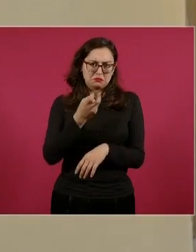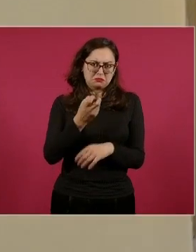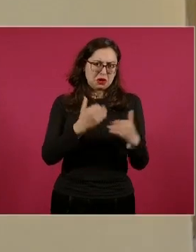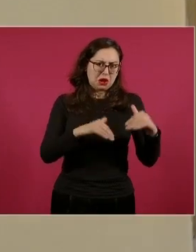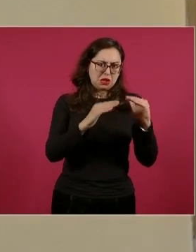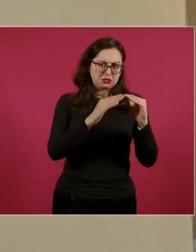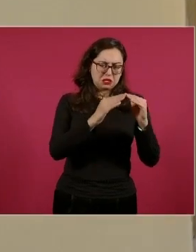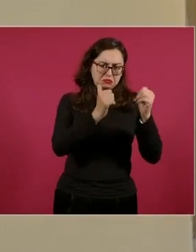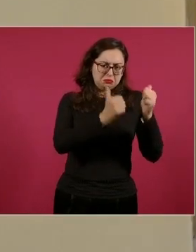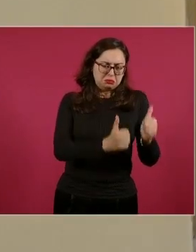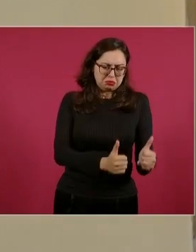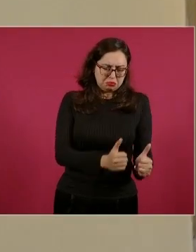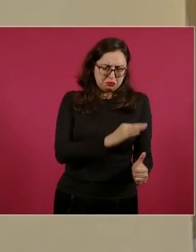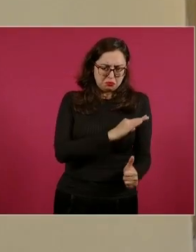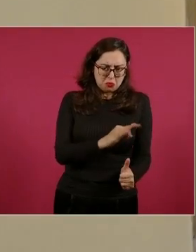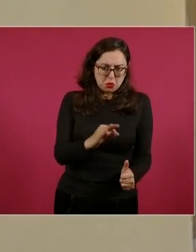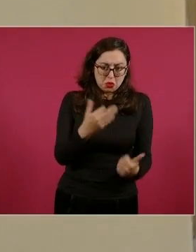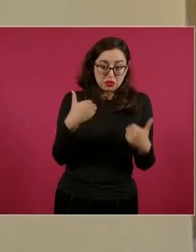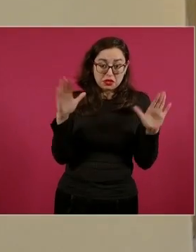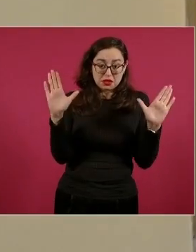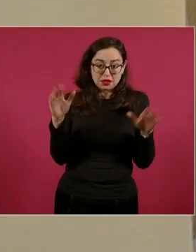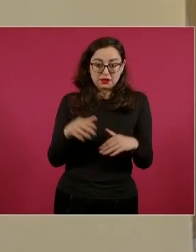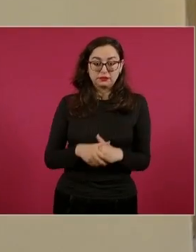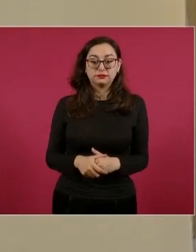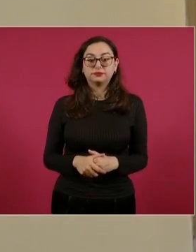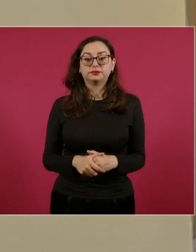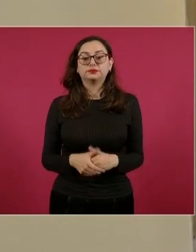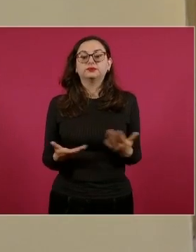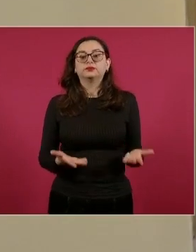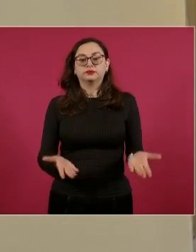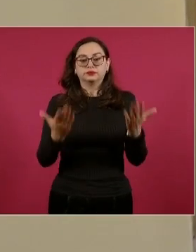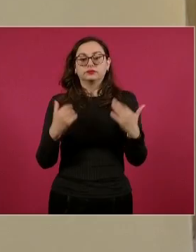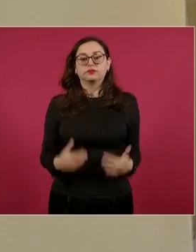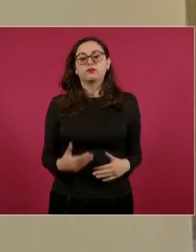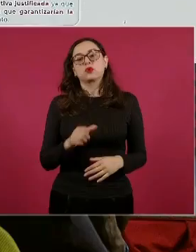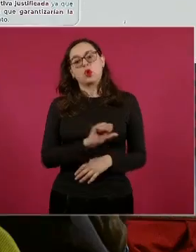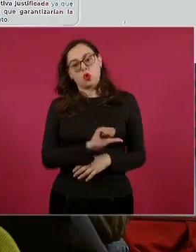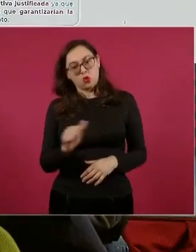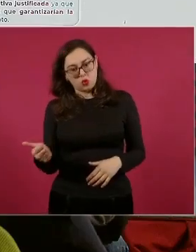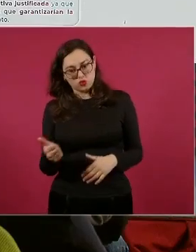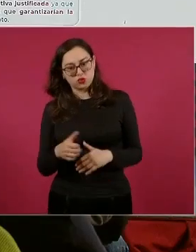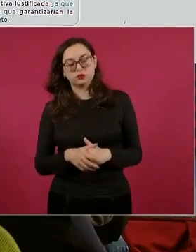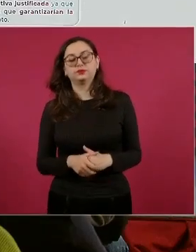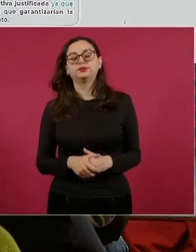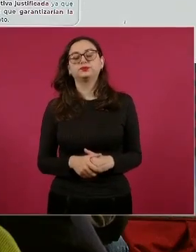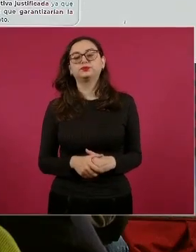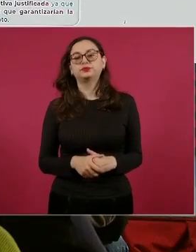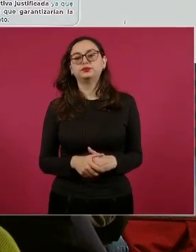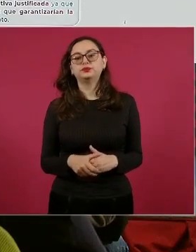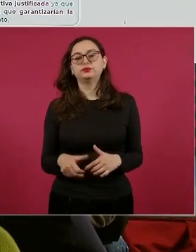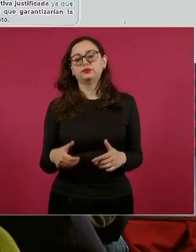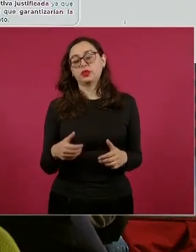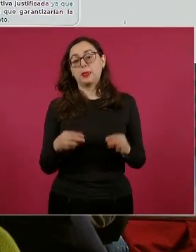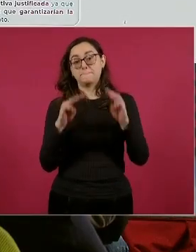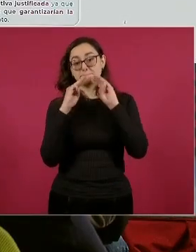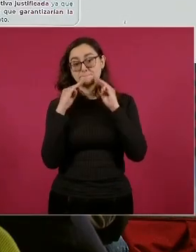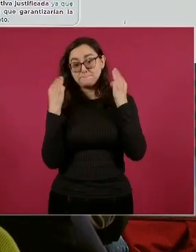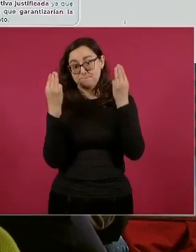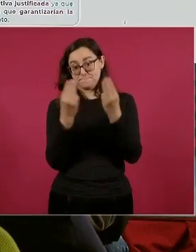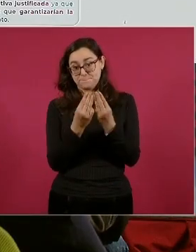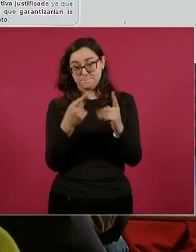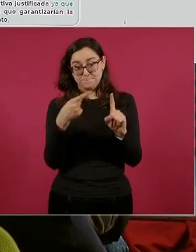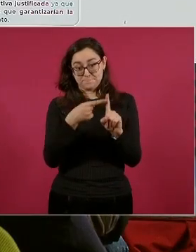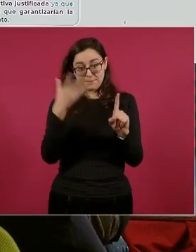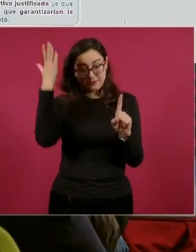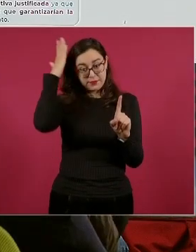Este caso es un cambio de medida cautelar a presunto líder de célula delictiva afín